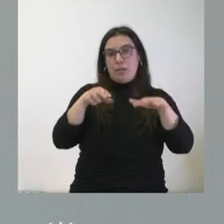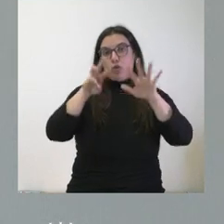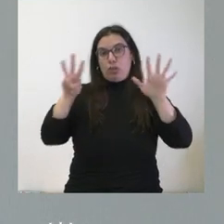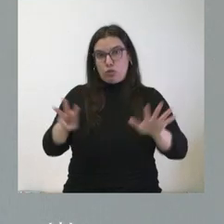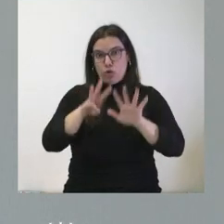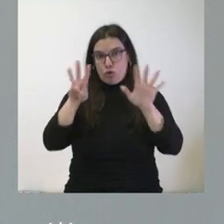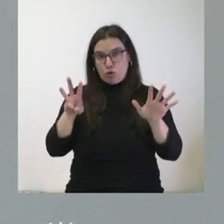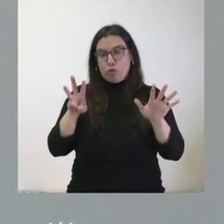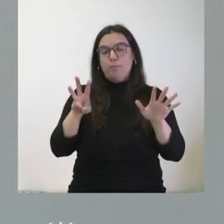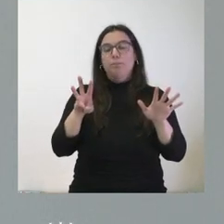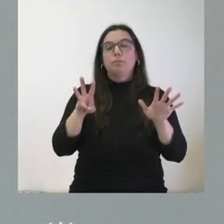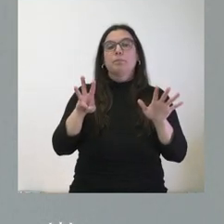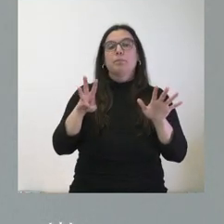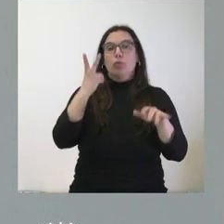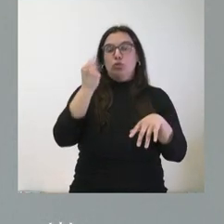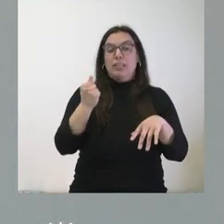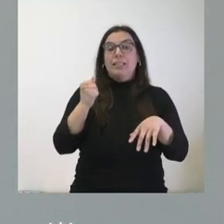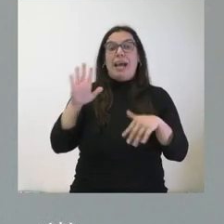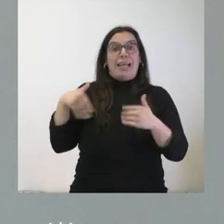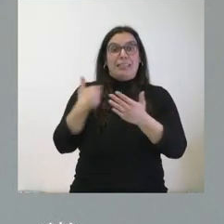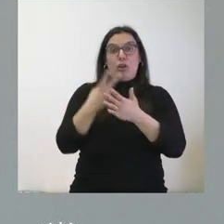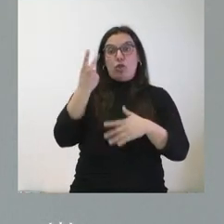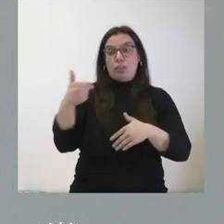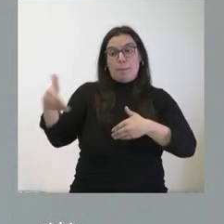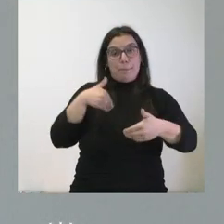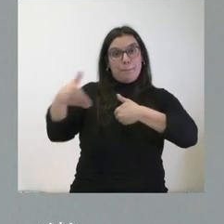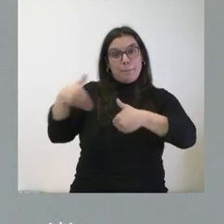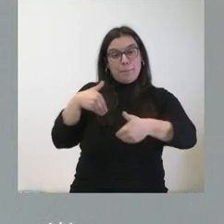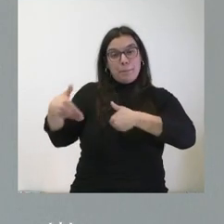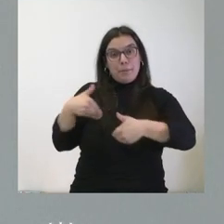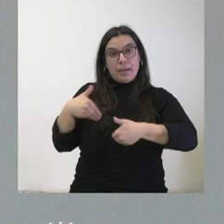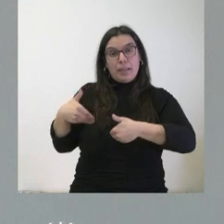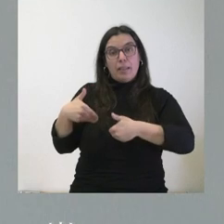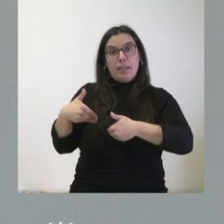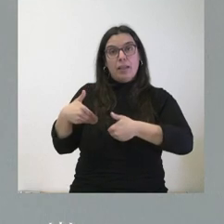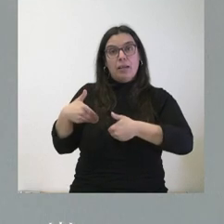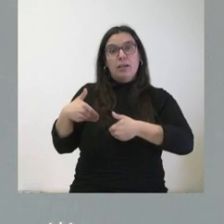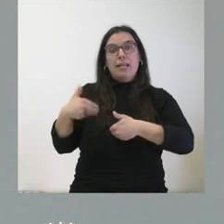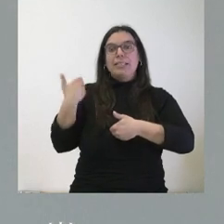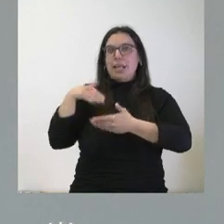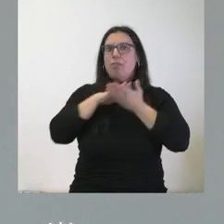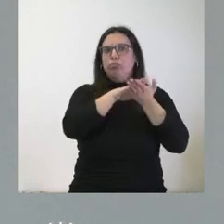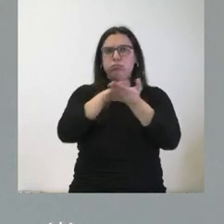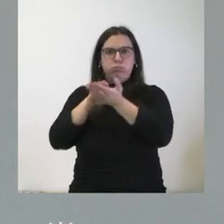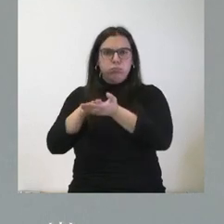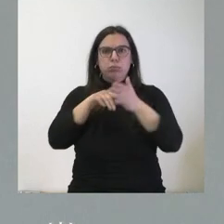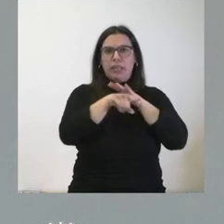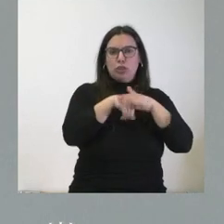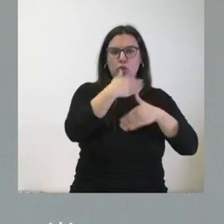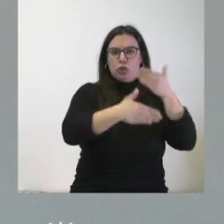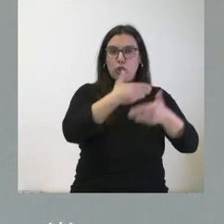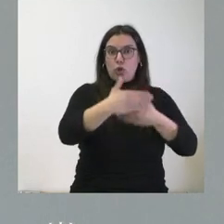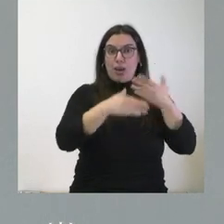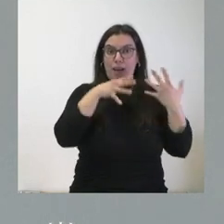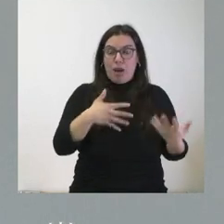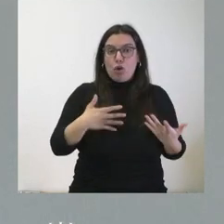8. Y en estos dos días el número de solicitudes que están siendo ya presentadas y tramitadas ante la Administración